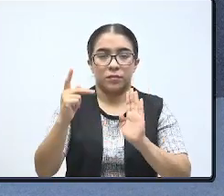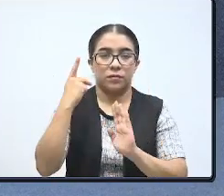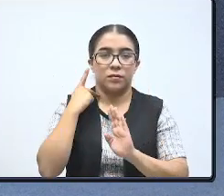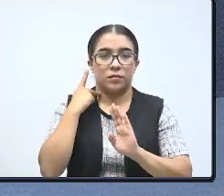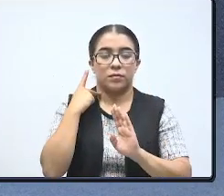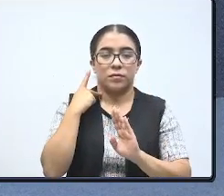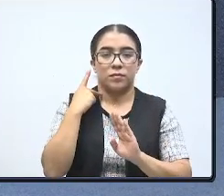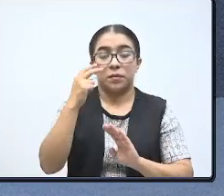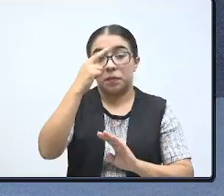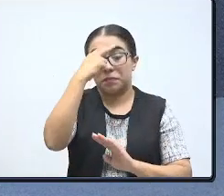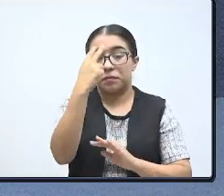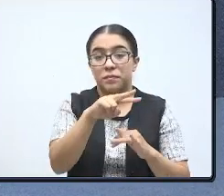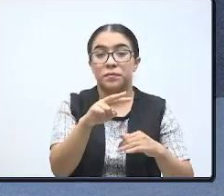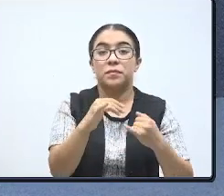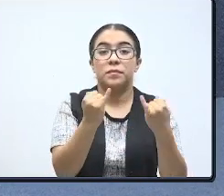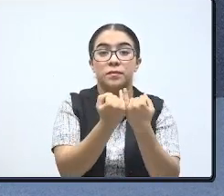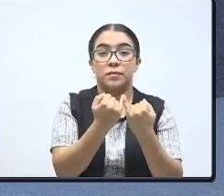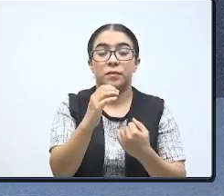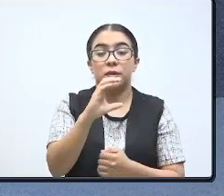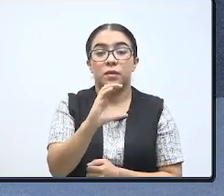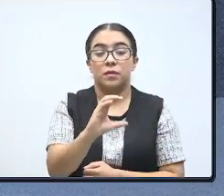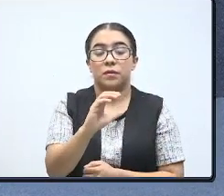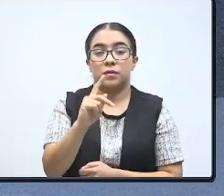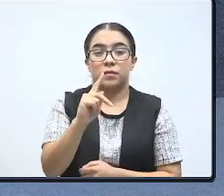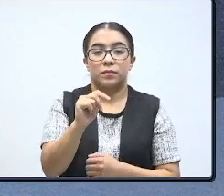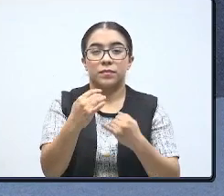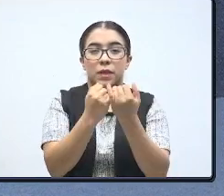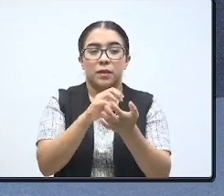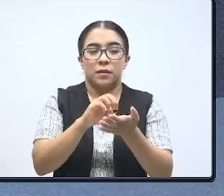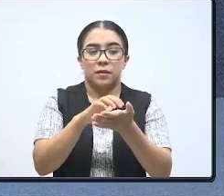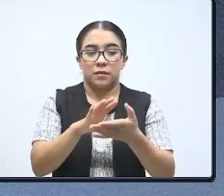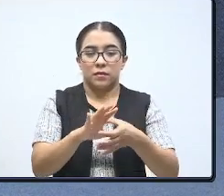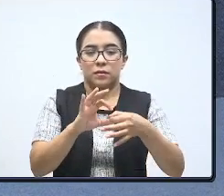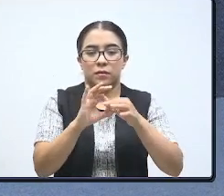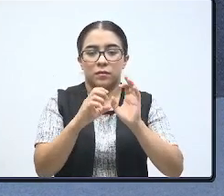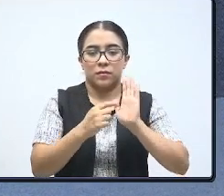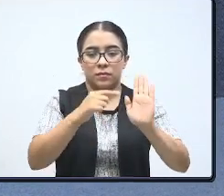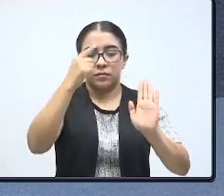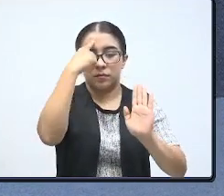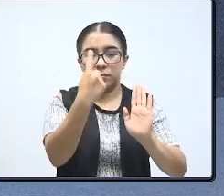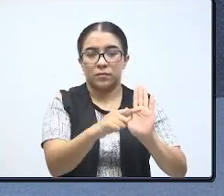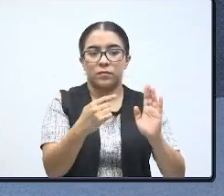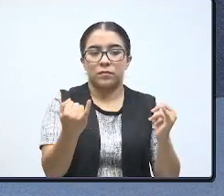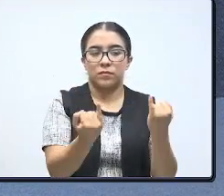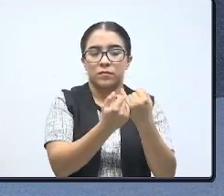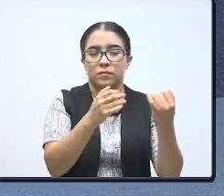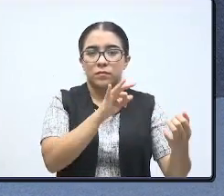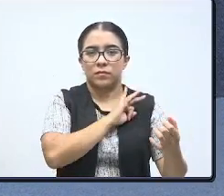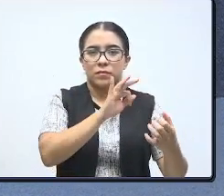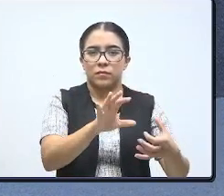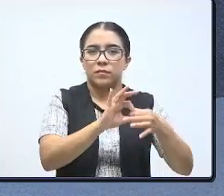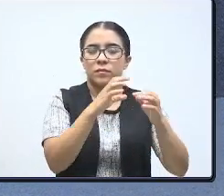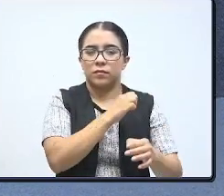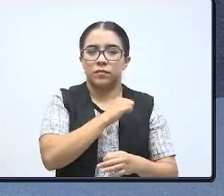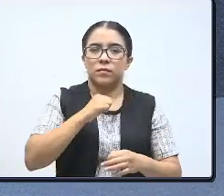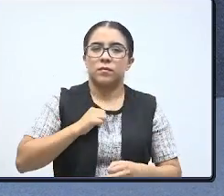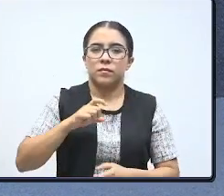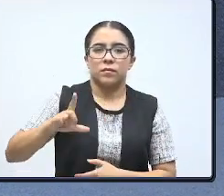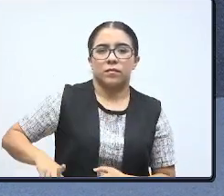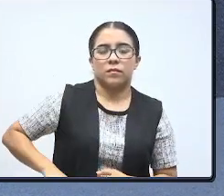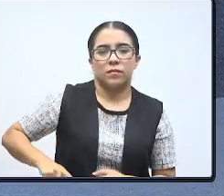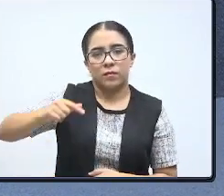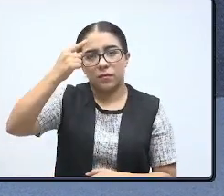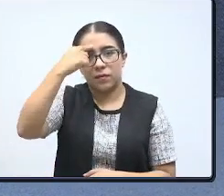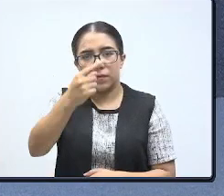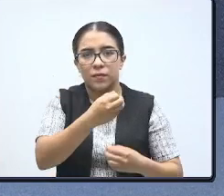los Estados Unidos Mexicanos, CPEUM, que en el artículo 2 determina las obligaciones de los tres niveles de gobierno, de